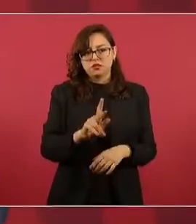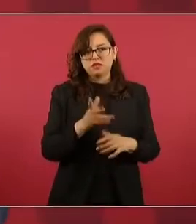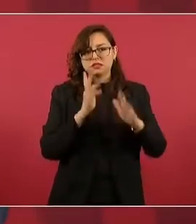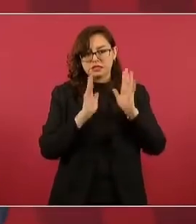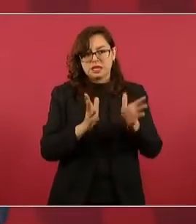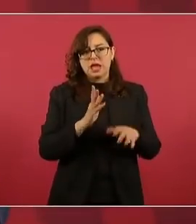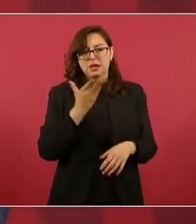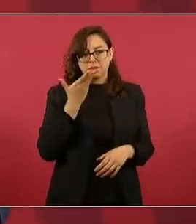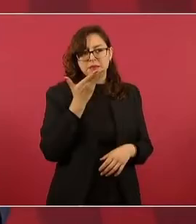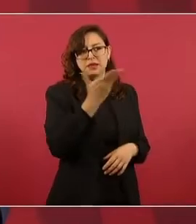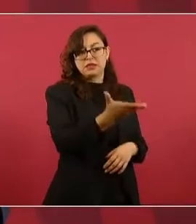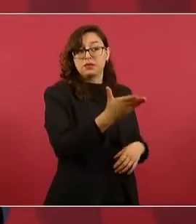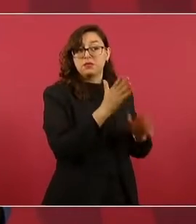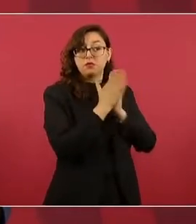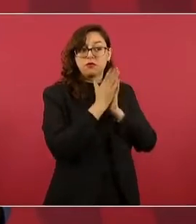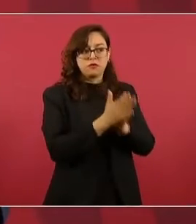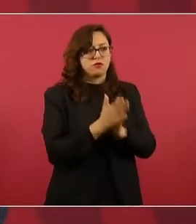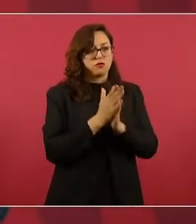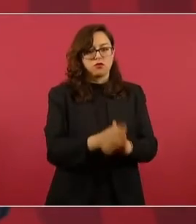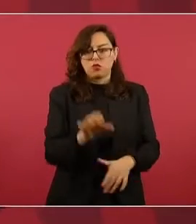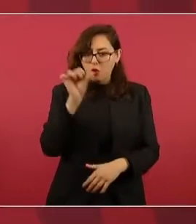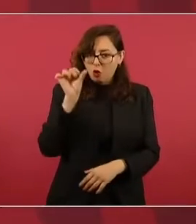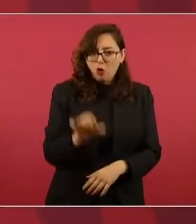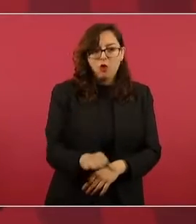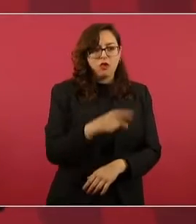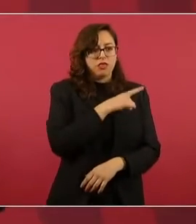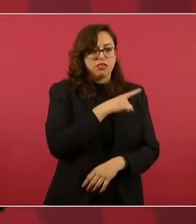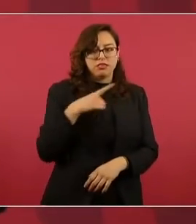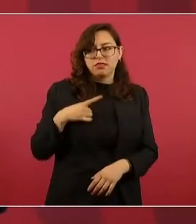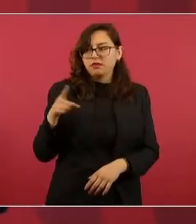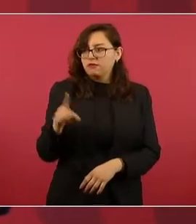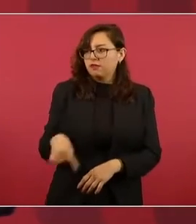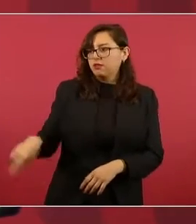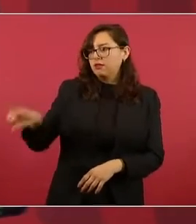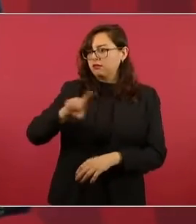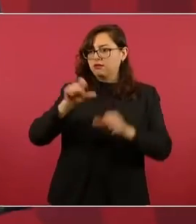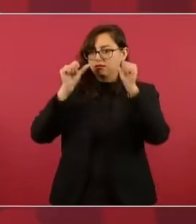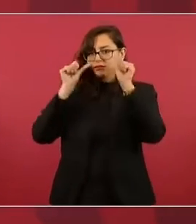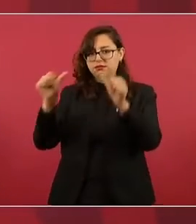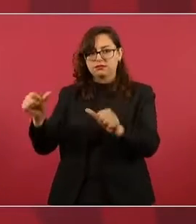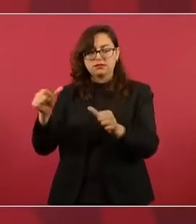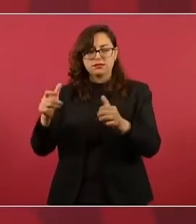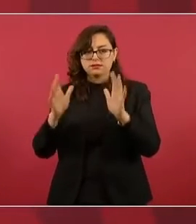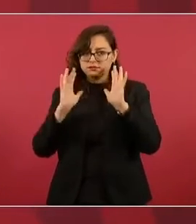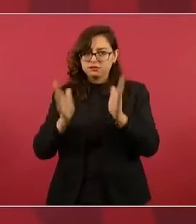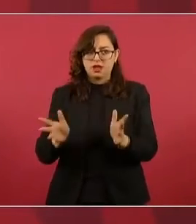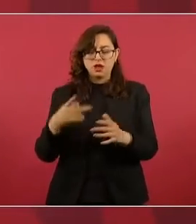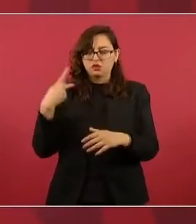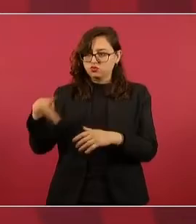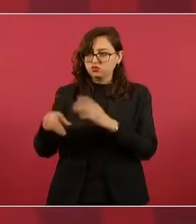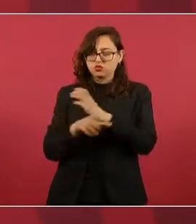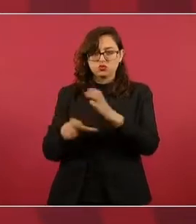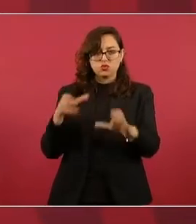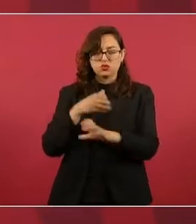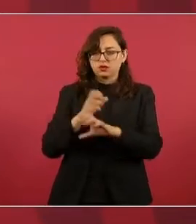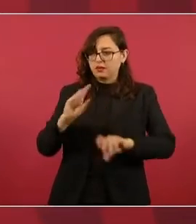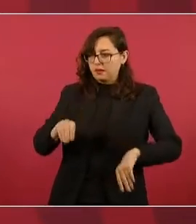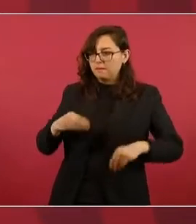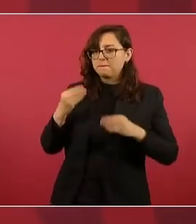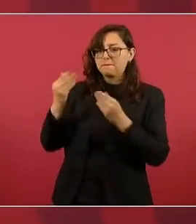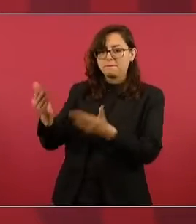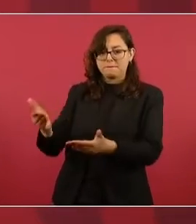de que se atendiera de inmediato esta demanda. Y lo otro que ha generado